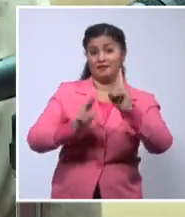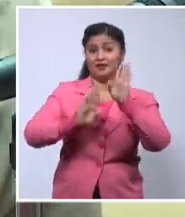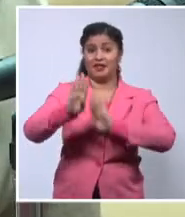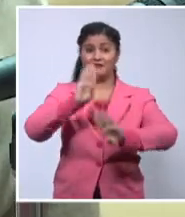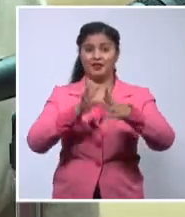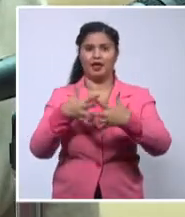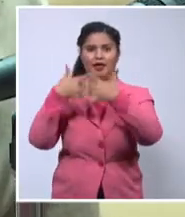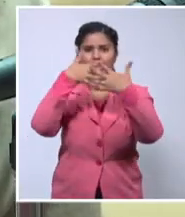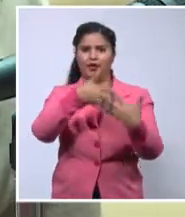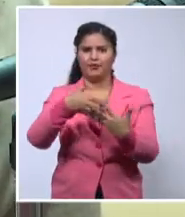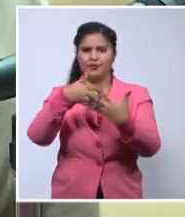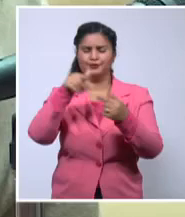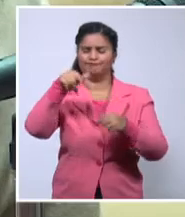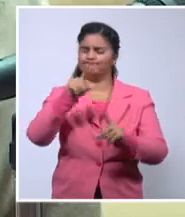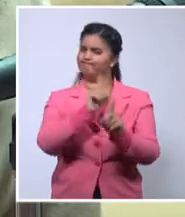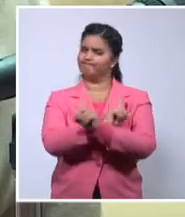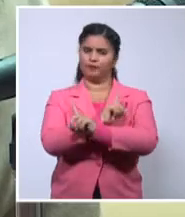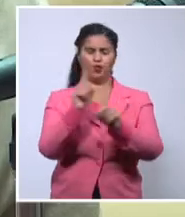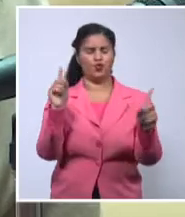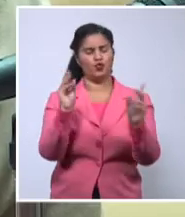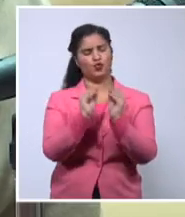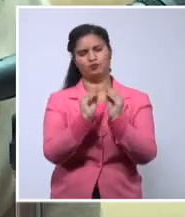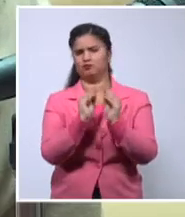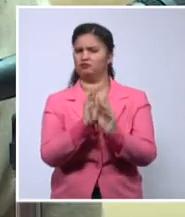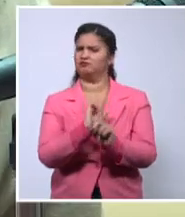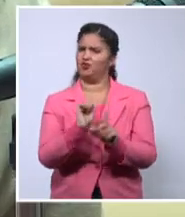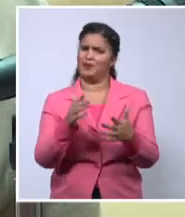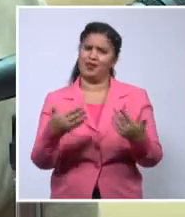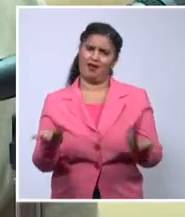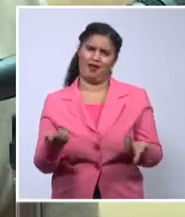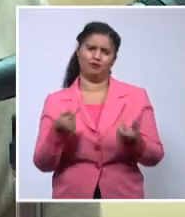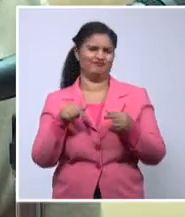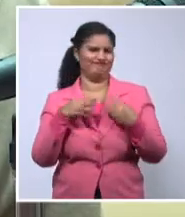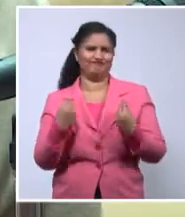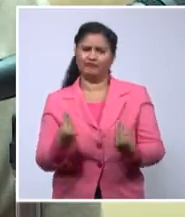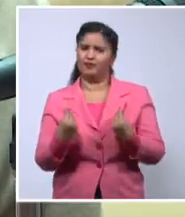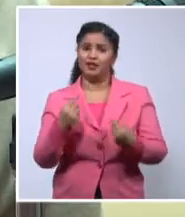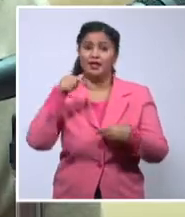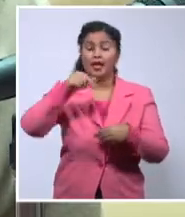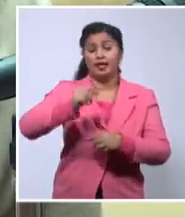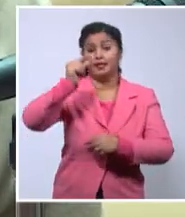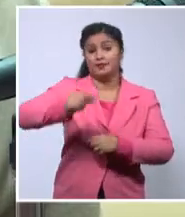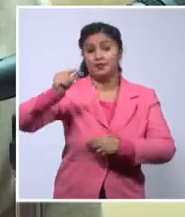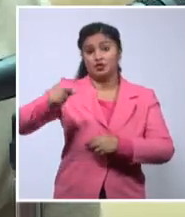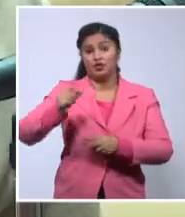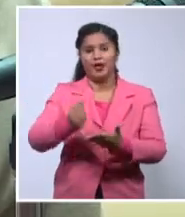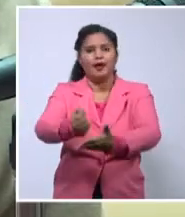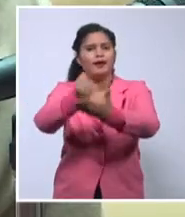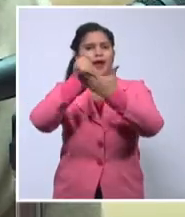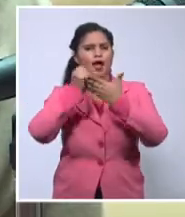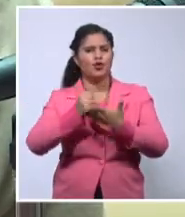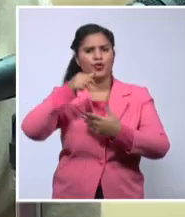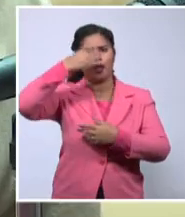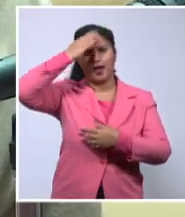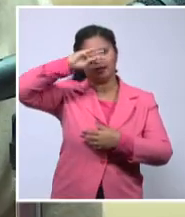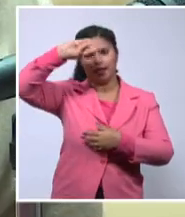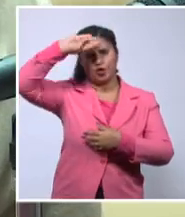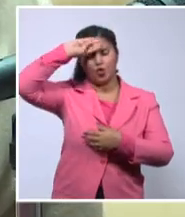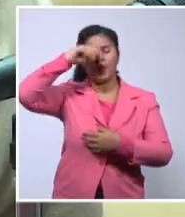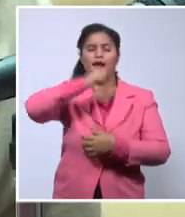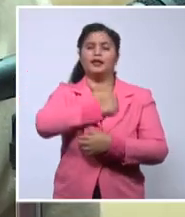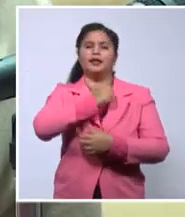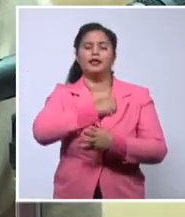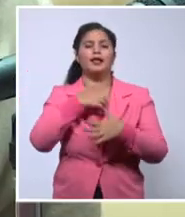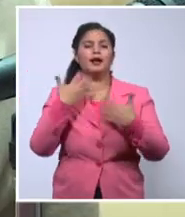Aquí se ha expresado una confianza en la institucionalidad revolucionaria y en la capacidad de diálogo que nos ofrecen